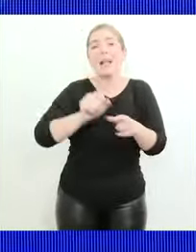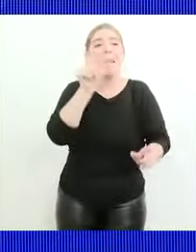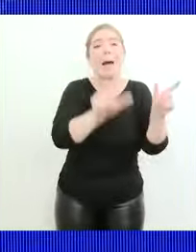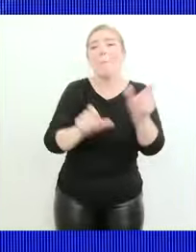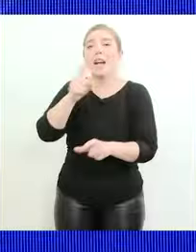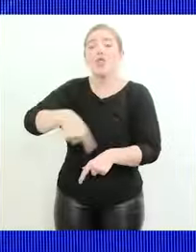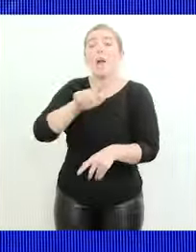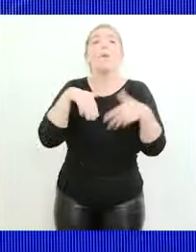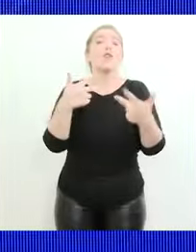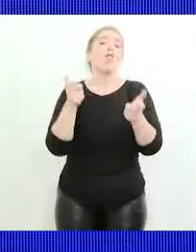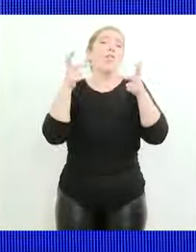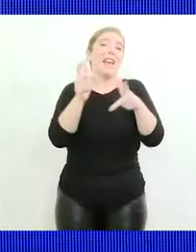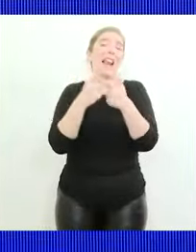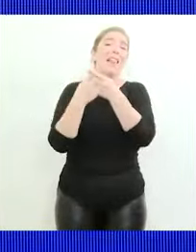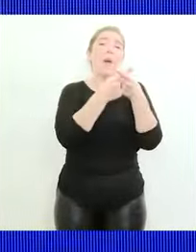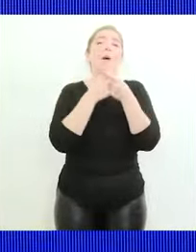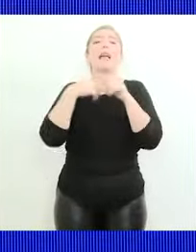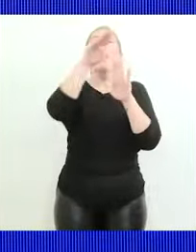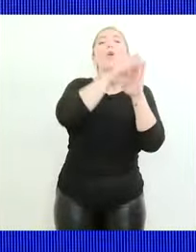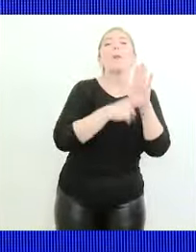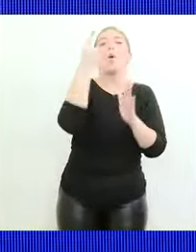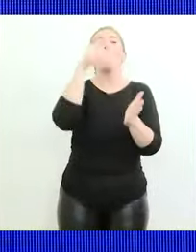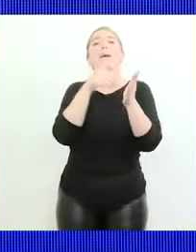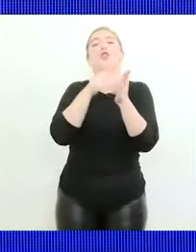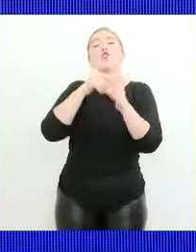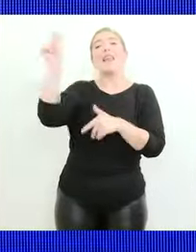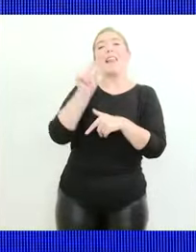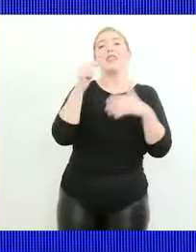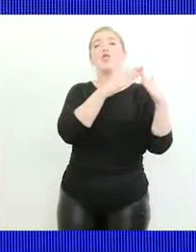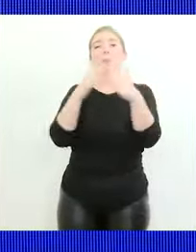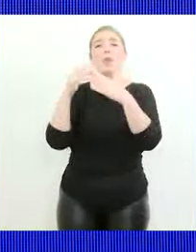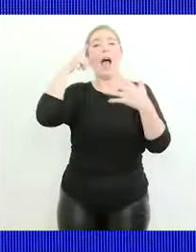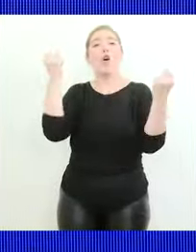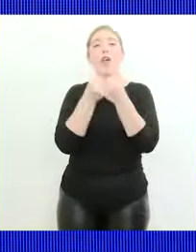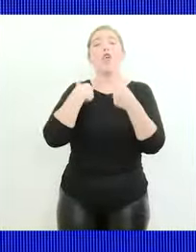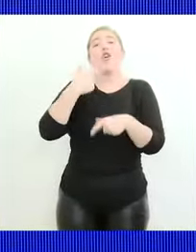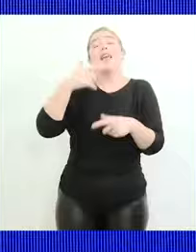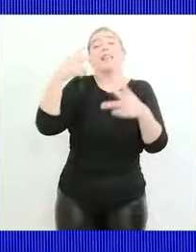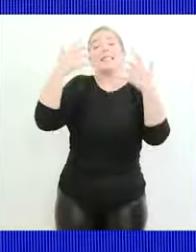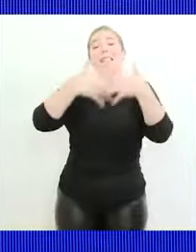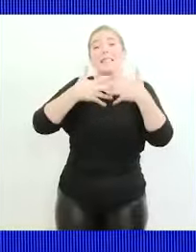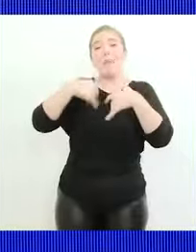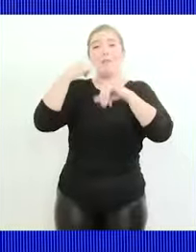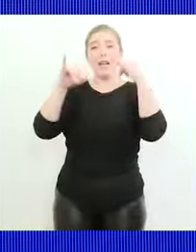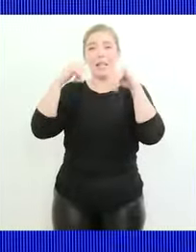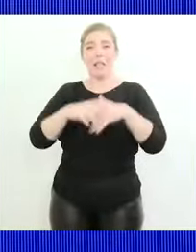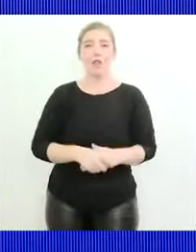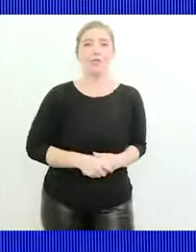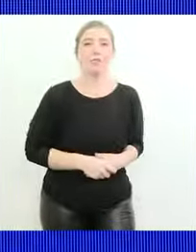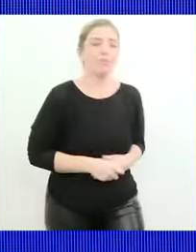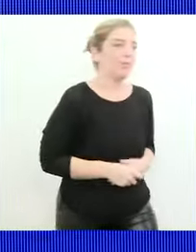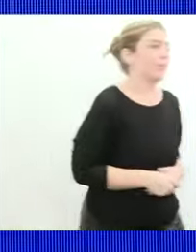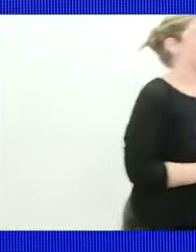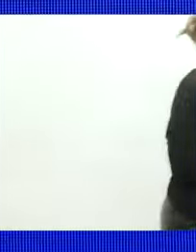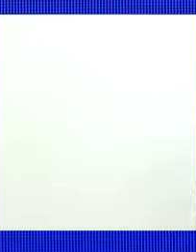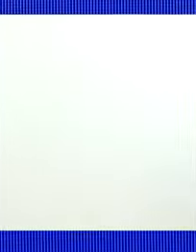plantear en el debate el programa de un millón de créditos hipotecarios acordado con el sistema financiero Rafael Canal 7 Santiago del Estero cortito